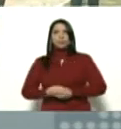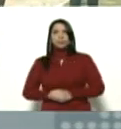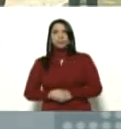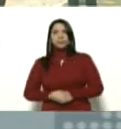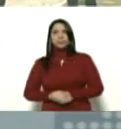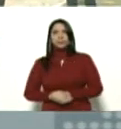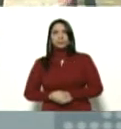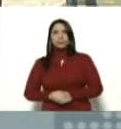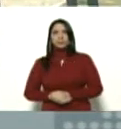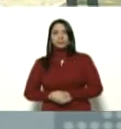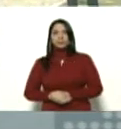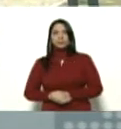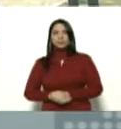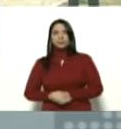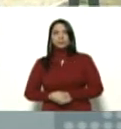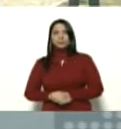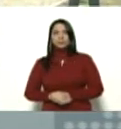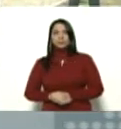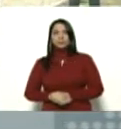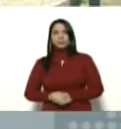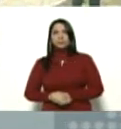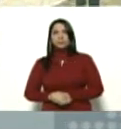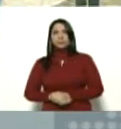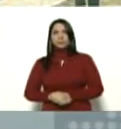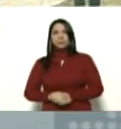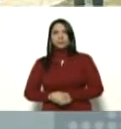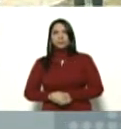adelante presidente siempre